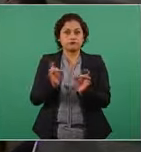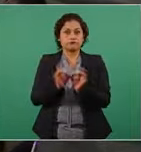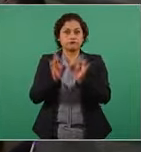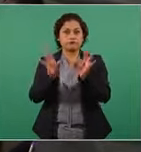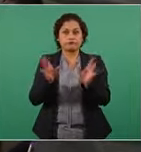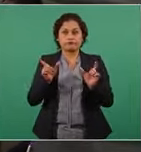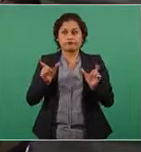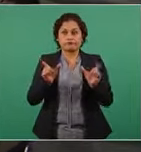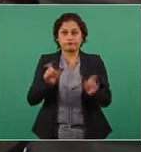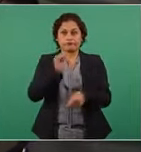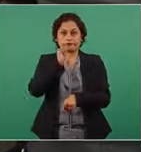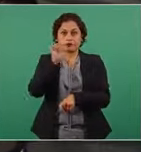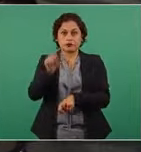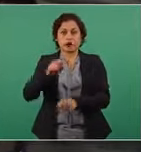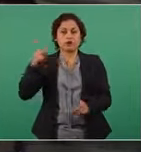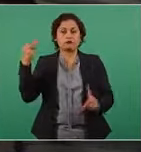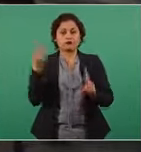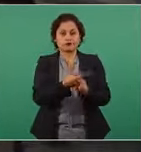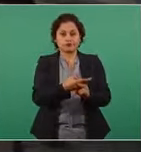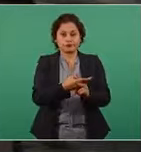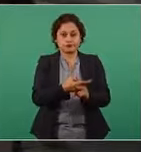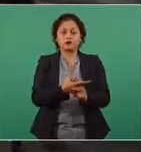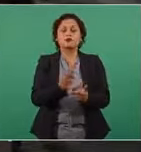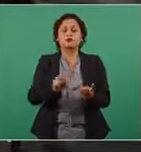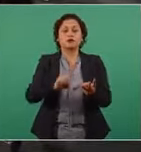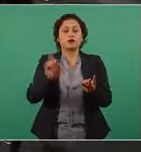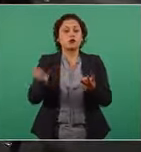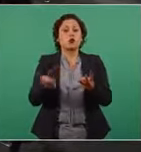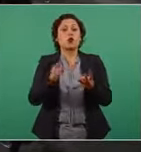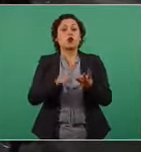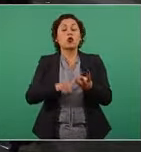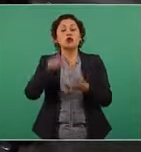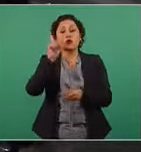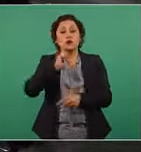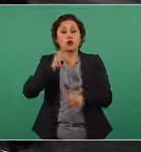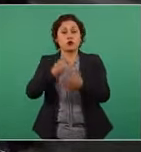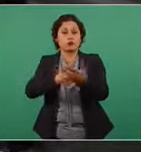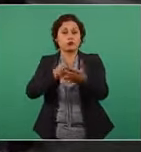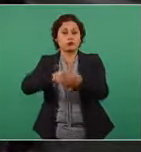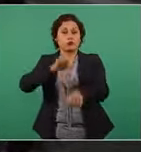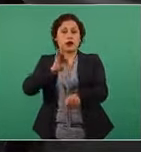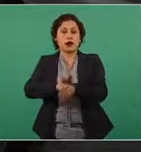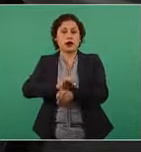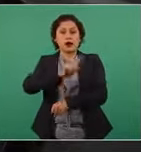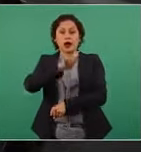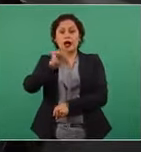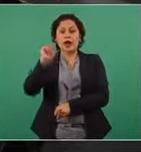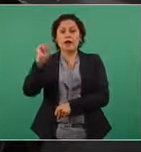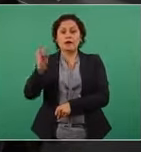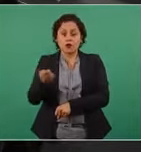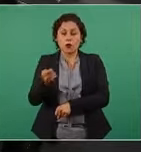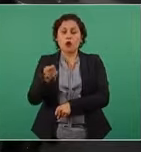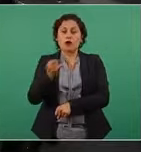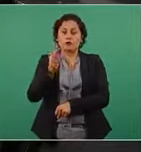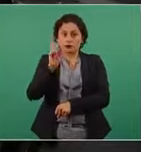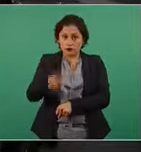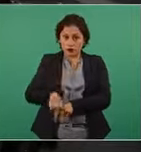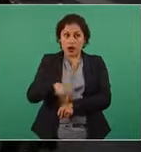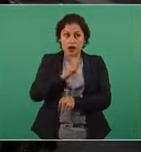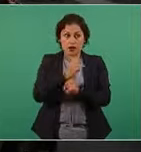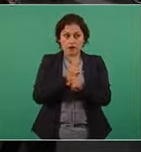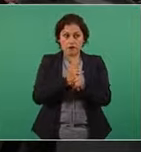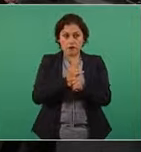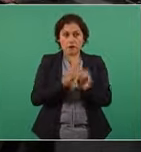lo mataron también está el caso del activista de Tijuana que por cierto haber presentado esa investigación ante usted